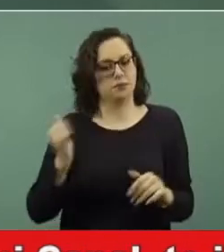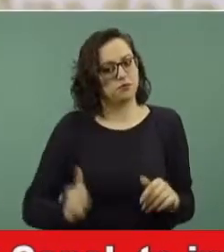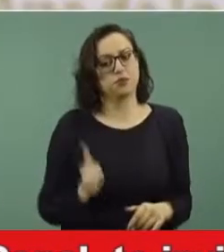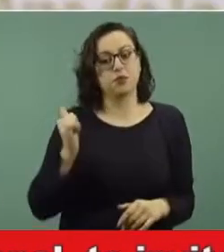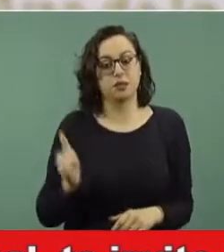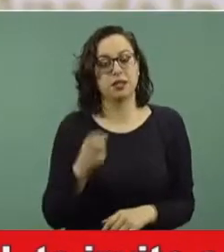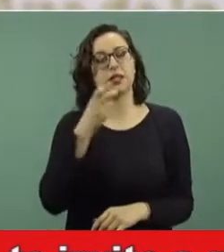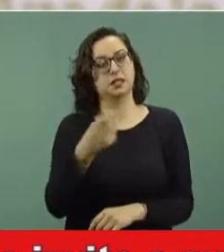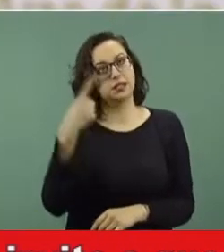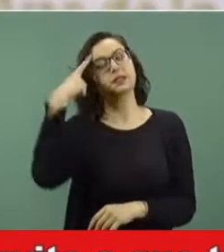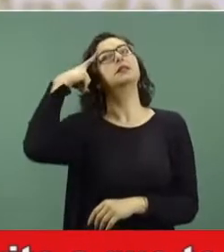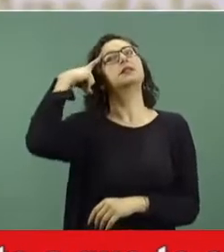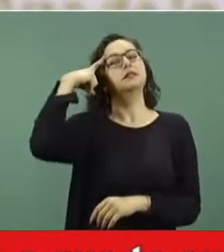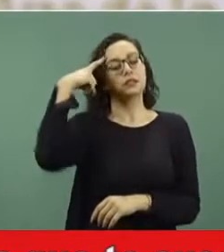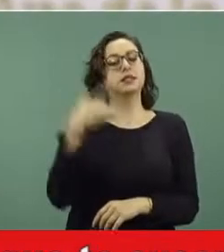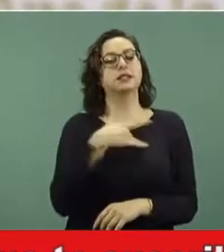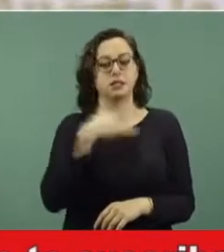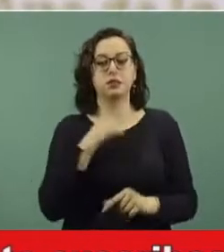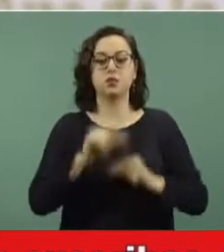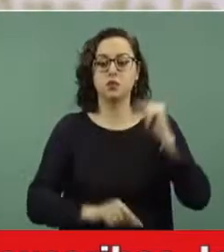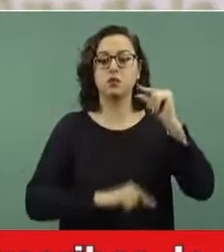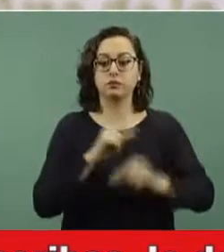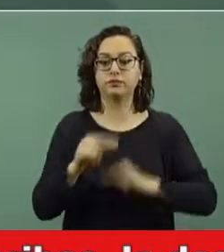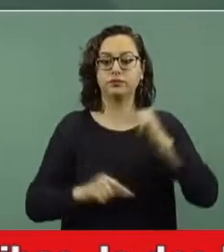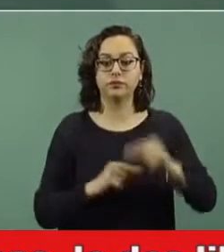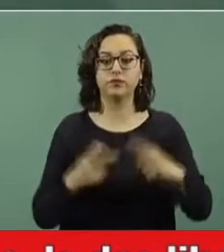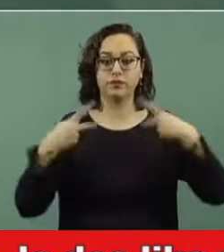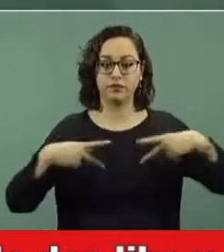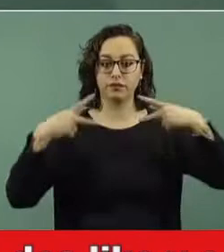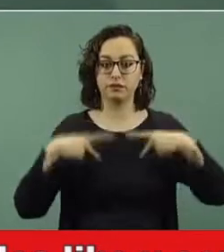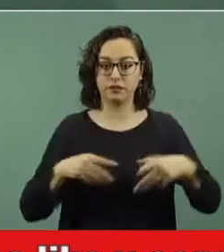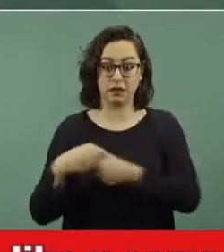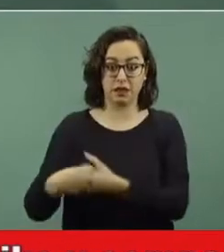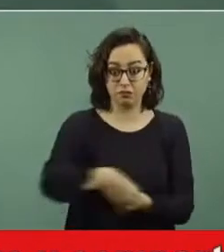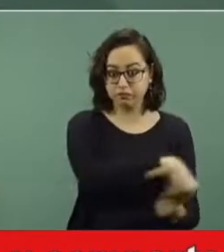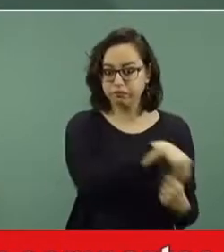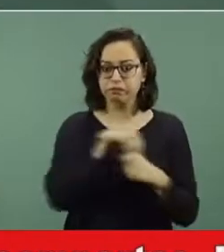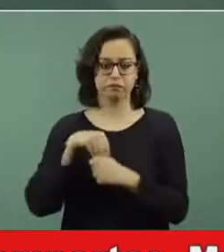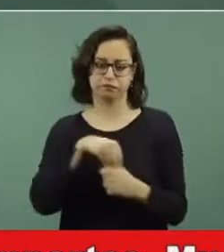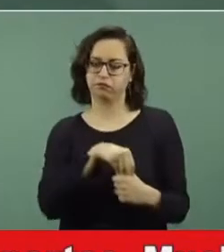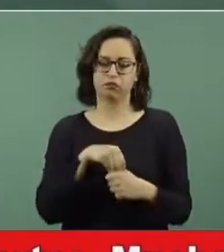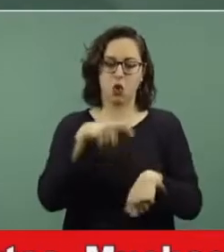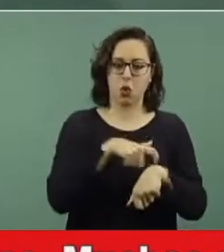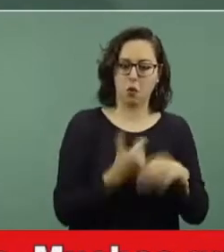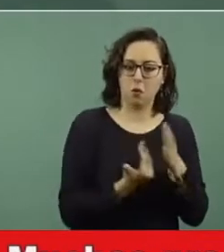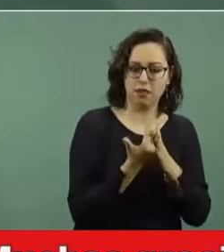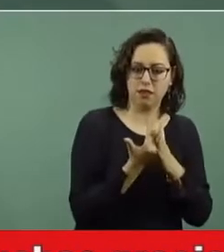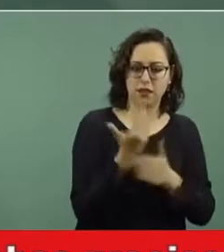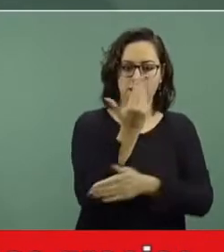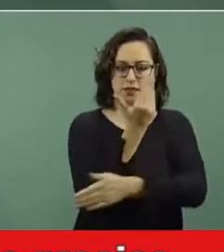piensa en esto, es más probable que podamos distribuir el uso de esos espacios públicos y que no sean aquellos